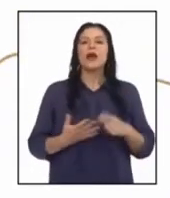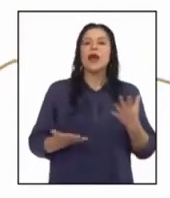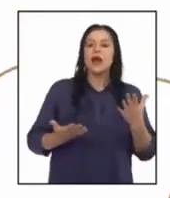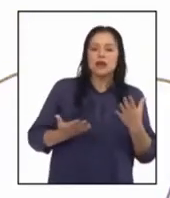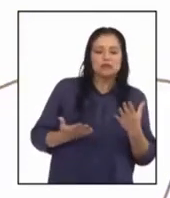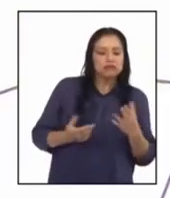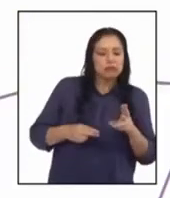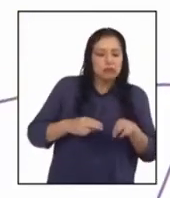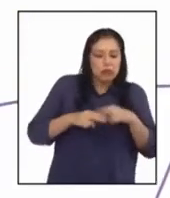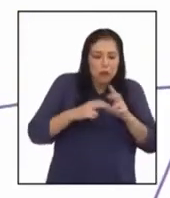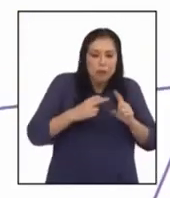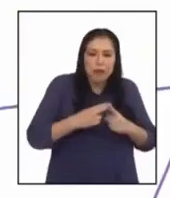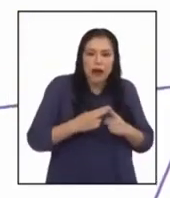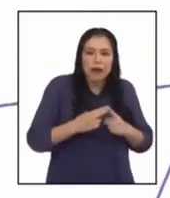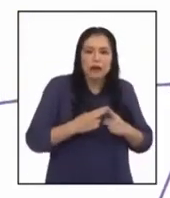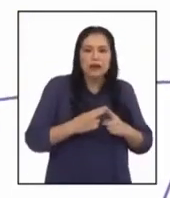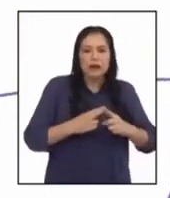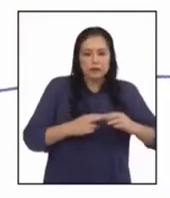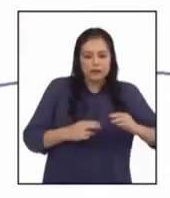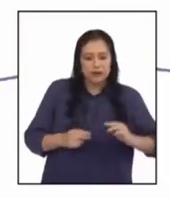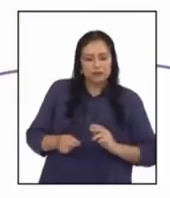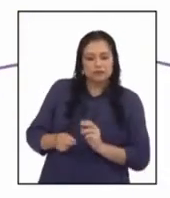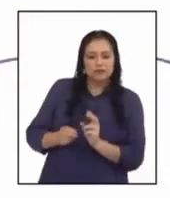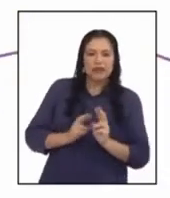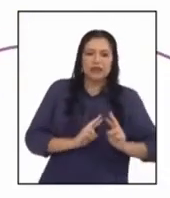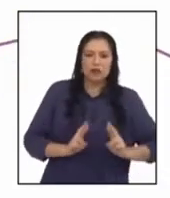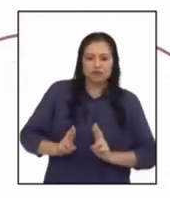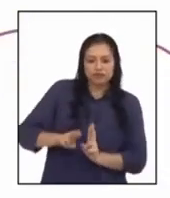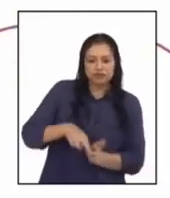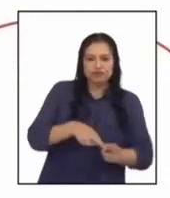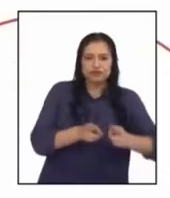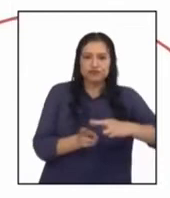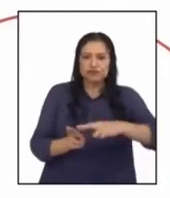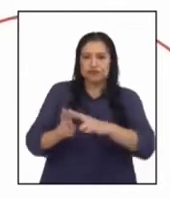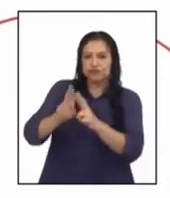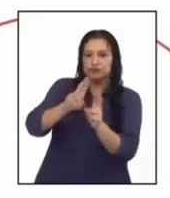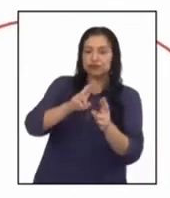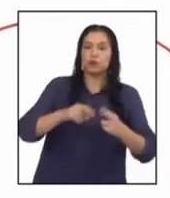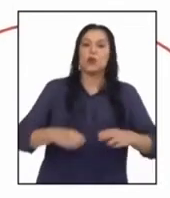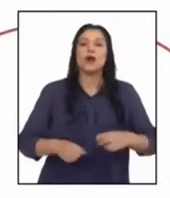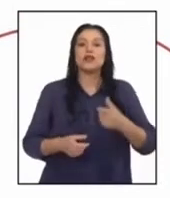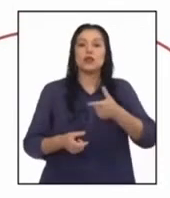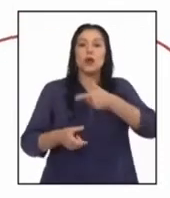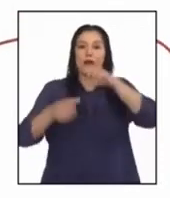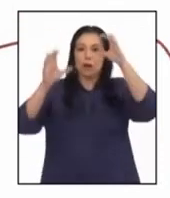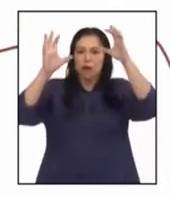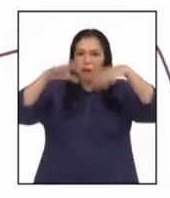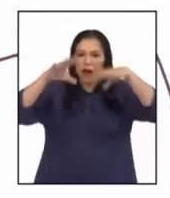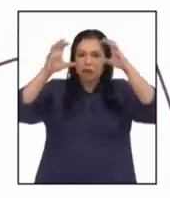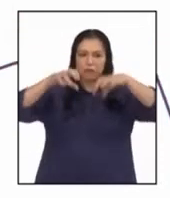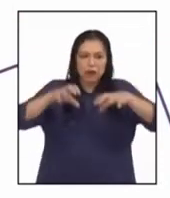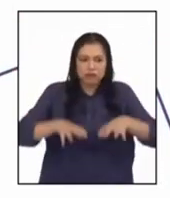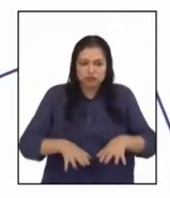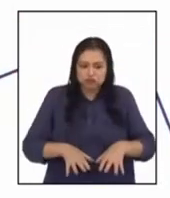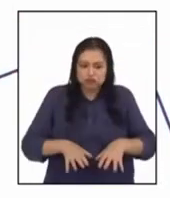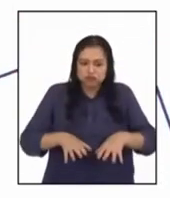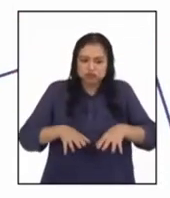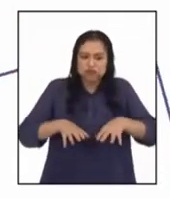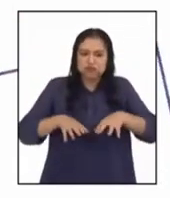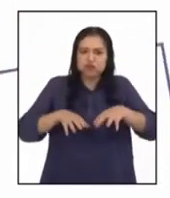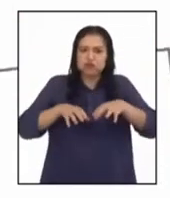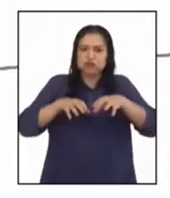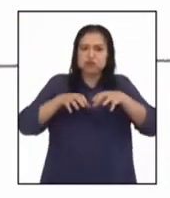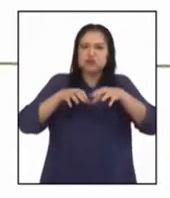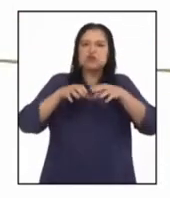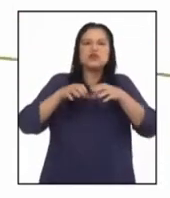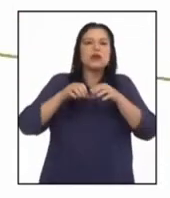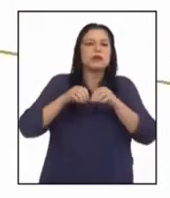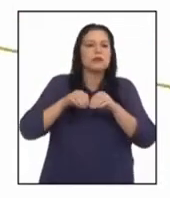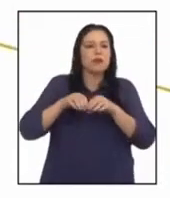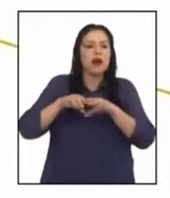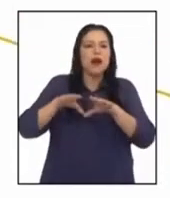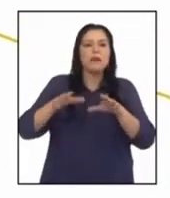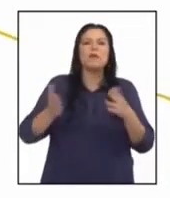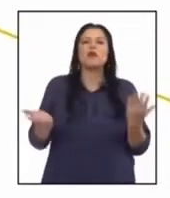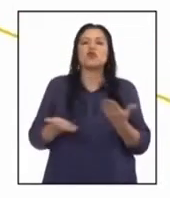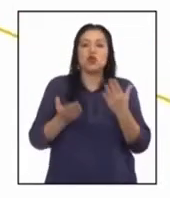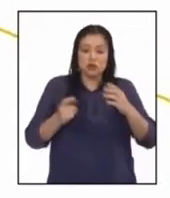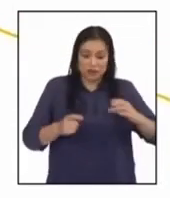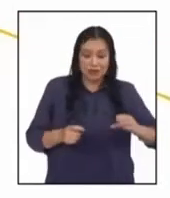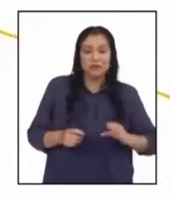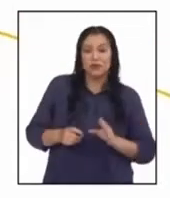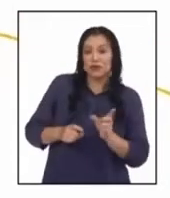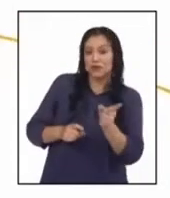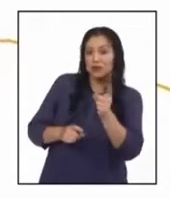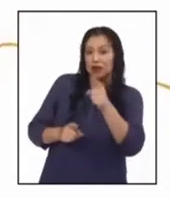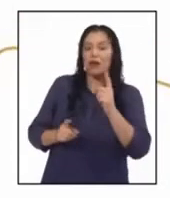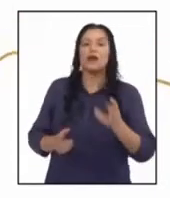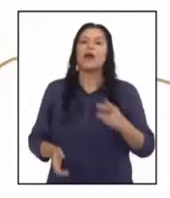causa natural presenta varias curvaturas. En momentos de crecidas de las aguas, es probable que la inundación venga por esos